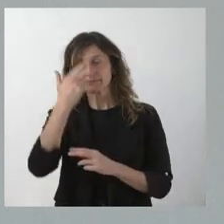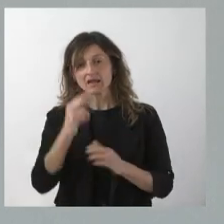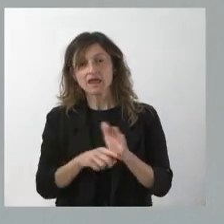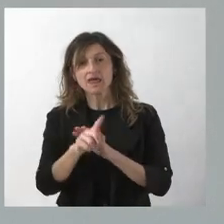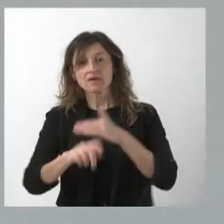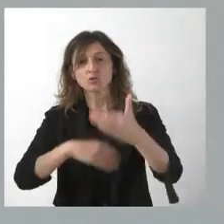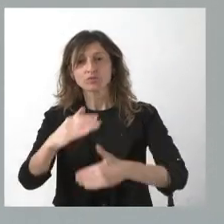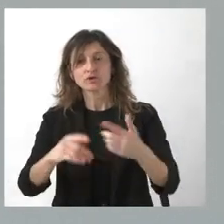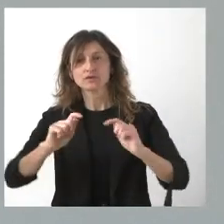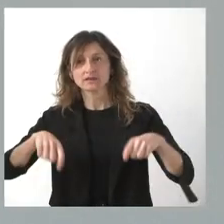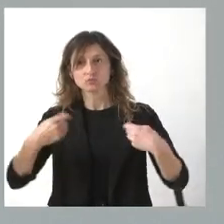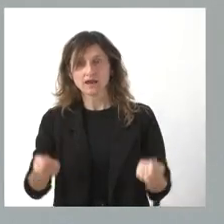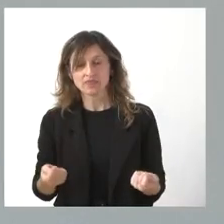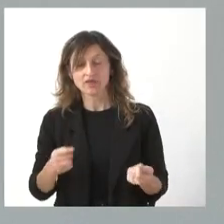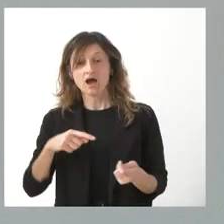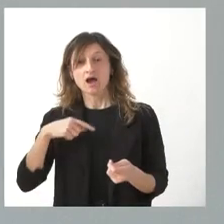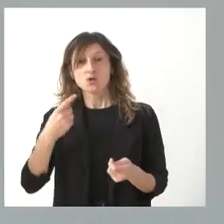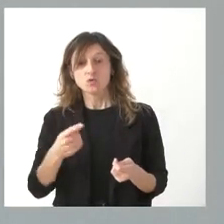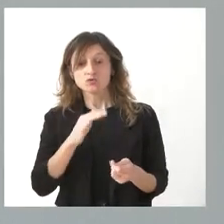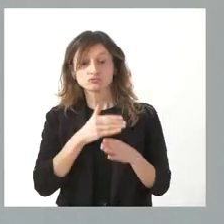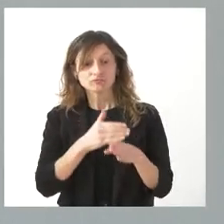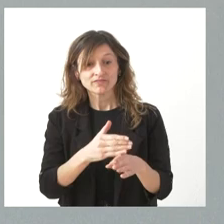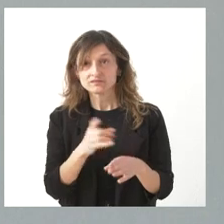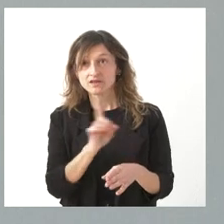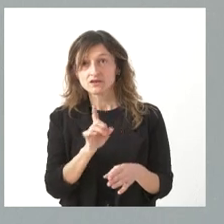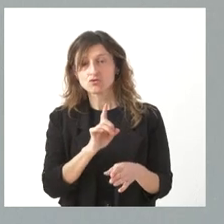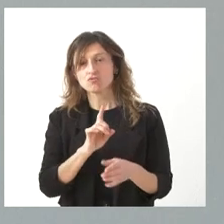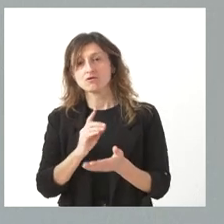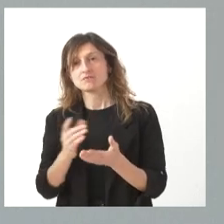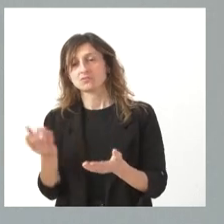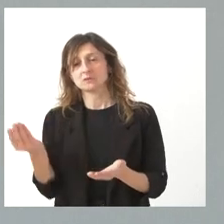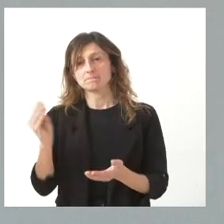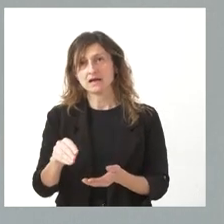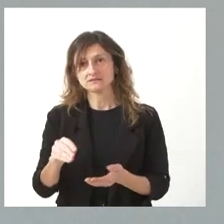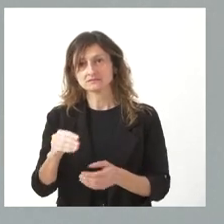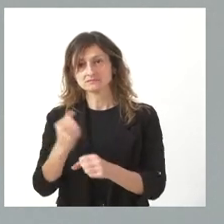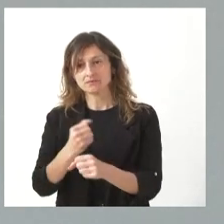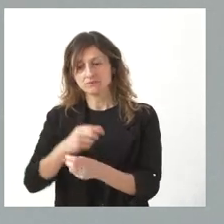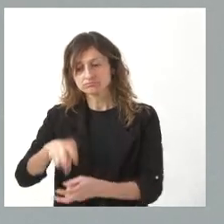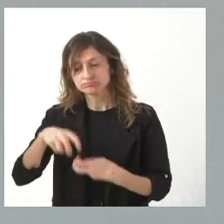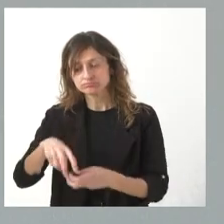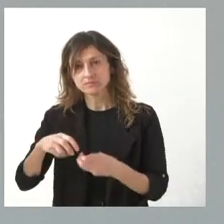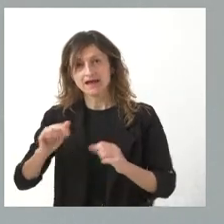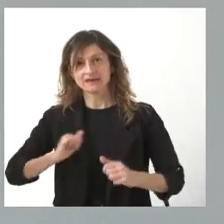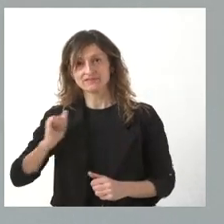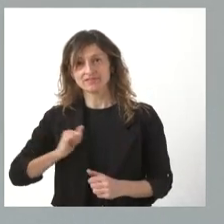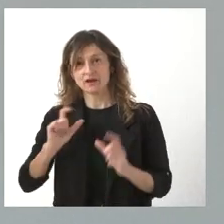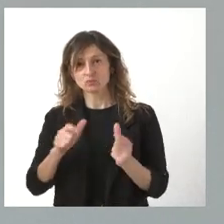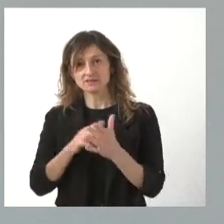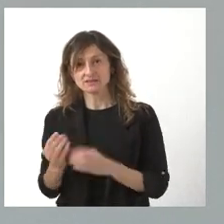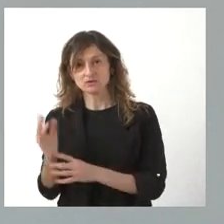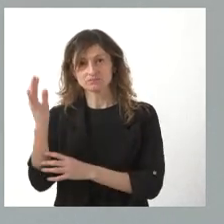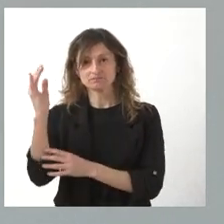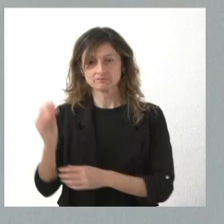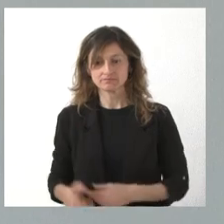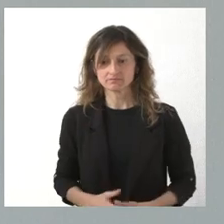propia de la naturaleza. Y en medida en que esta no sea suficiente, lo que se hace es complementar con las actividades de repoblación artificial que lleva a cabo la propia Junta de Castilla y León.